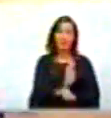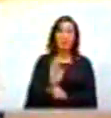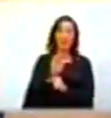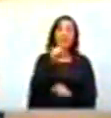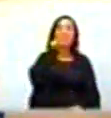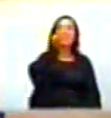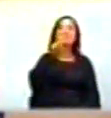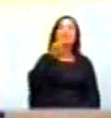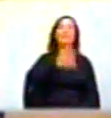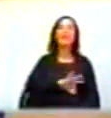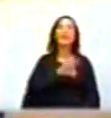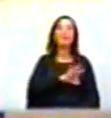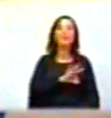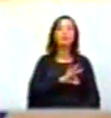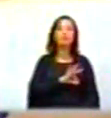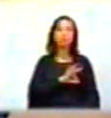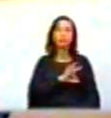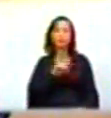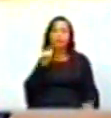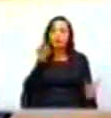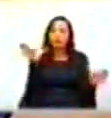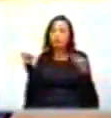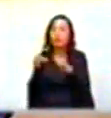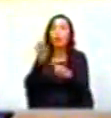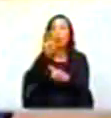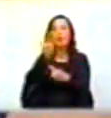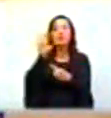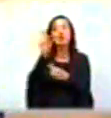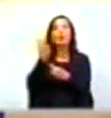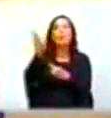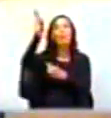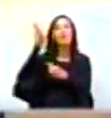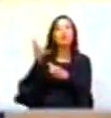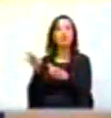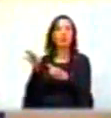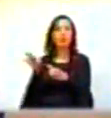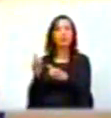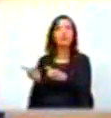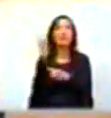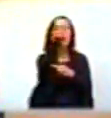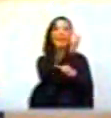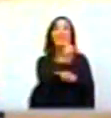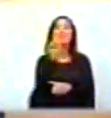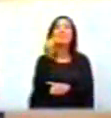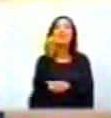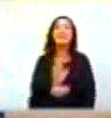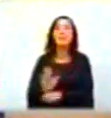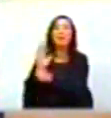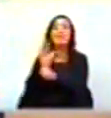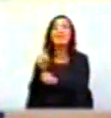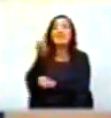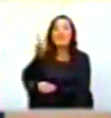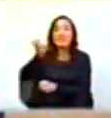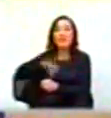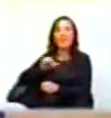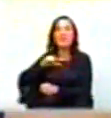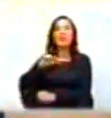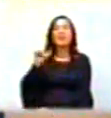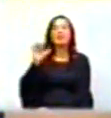17 beneficiarios concentran el 45% de los recursos. En el caso del certificado forestal,